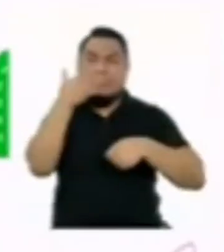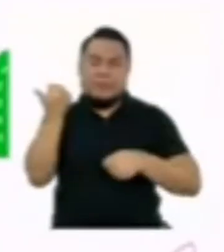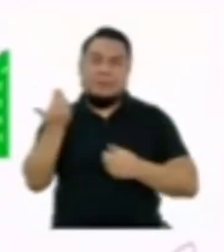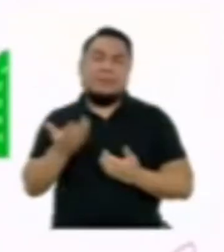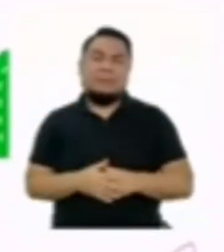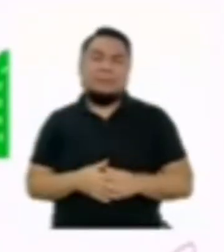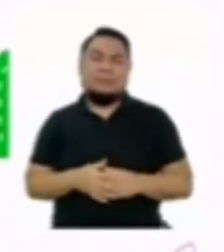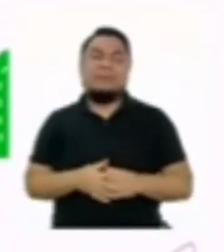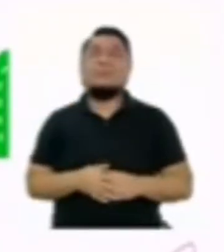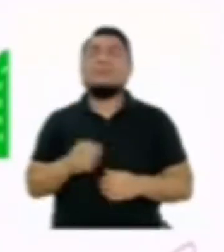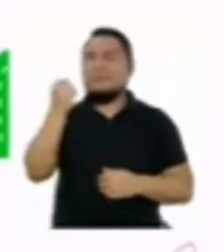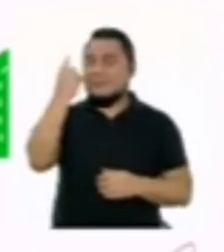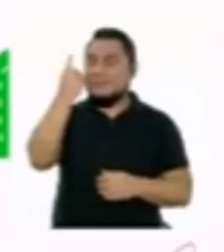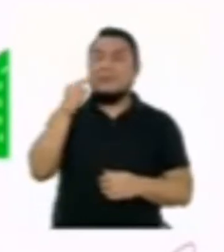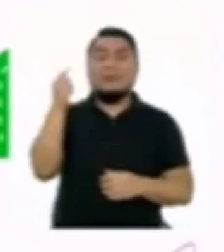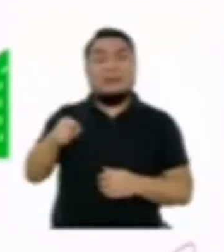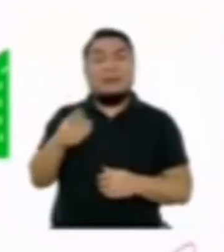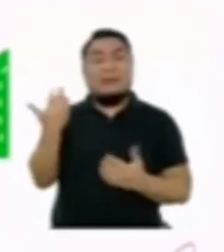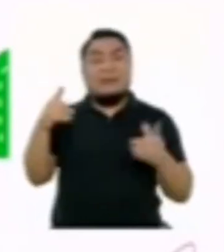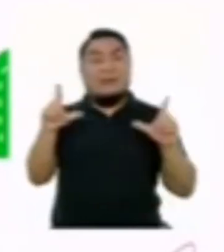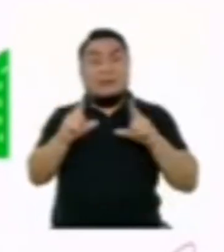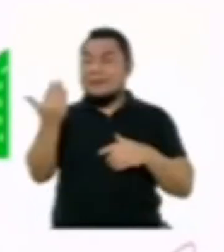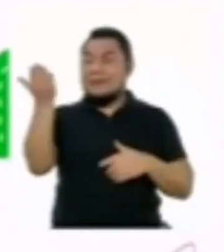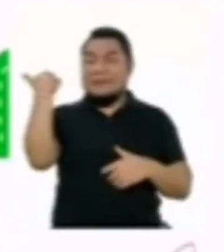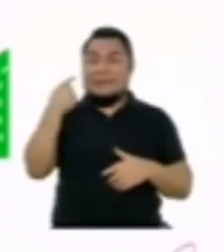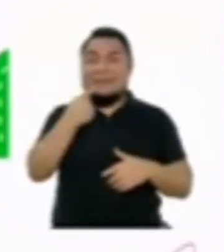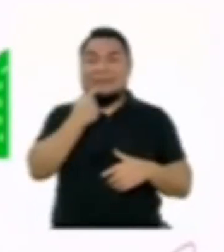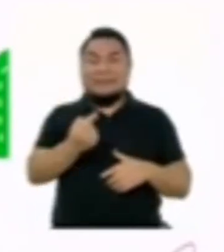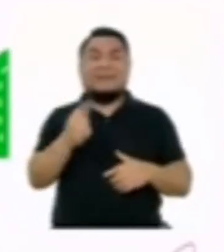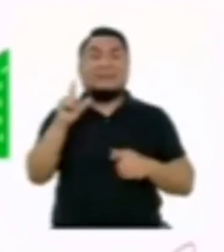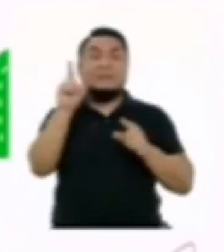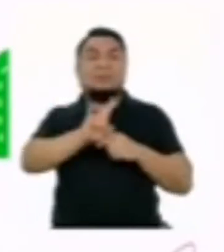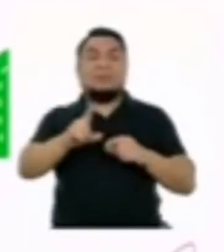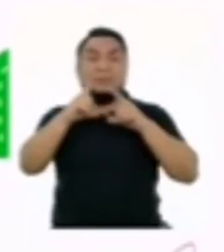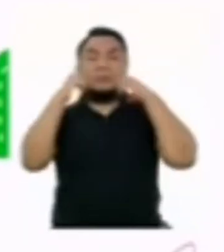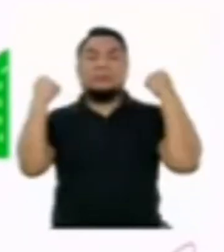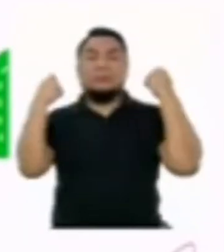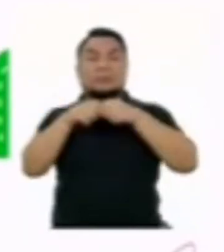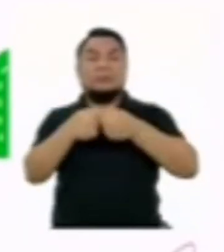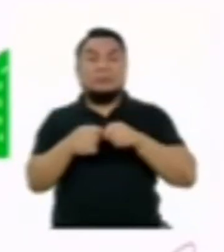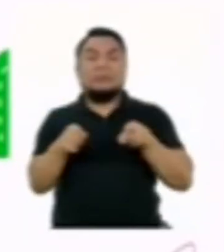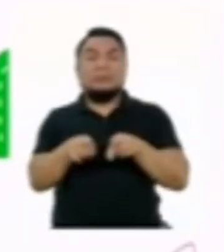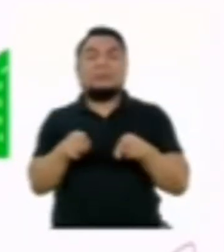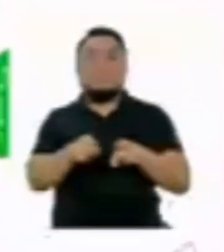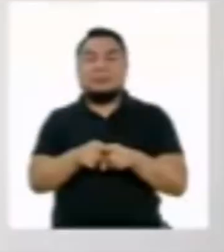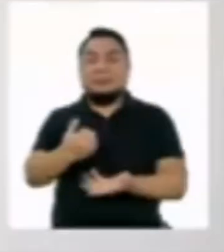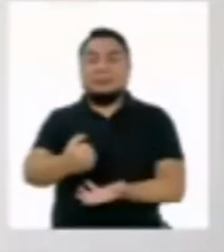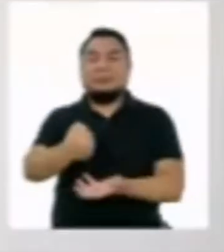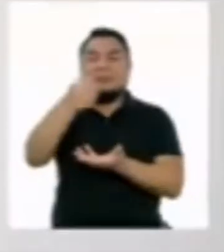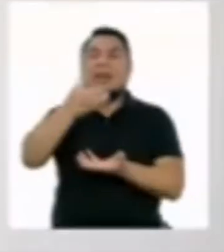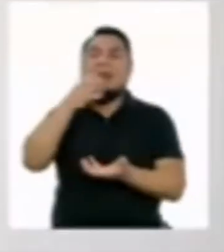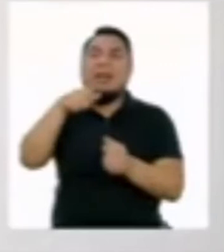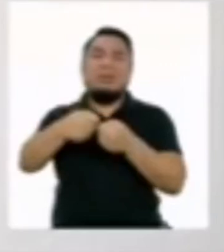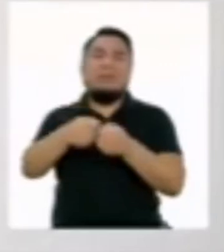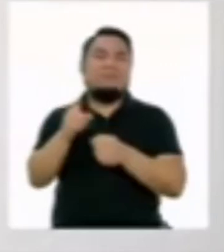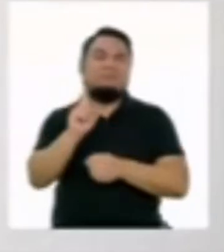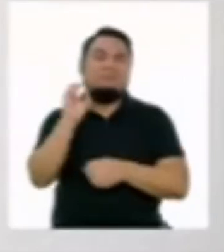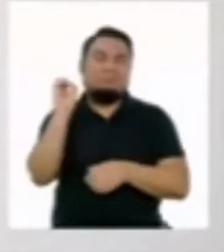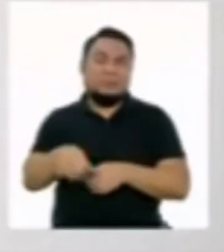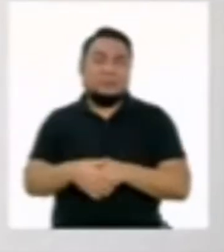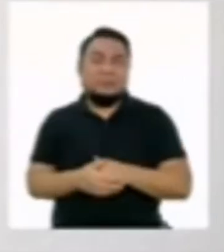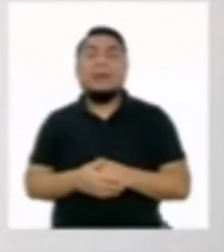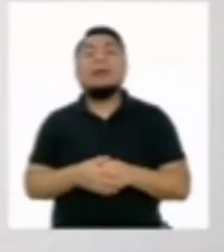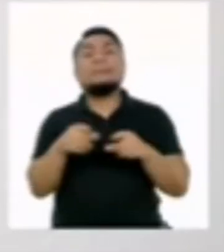Entiendo. Como se mencionó en el programa pasado, usar mascarillas de tela y evitar los envases descartables. Claro que sí.